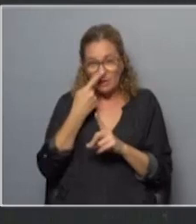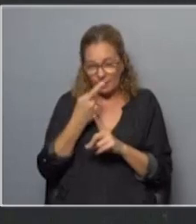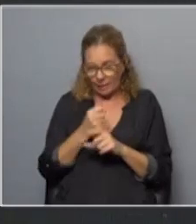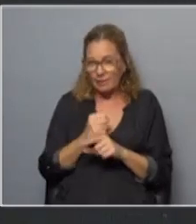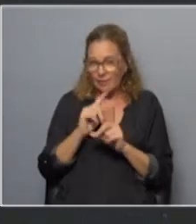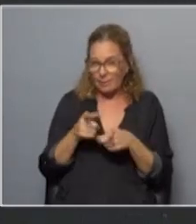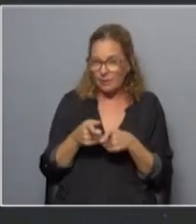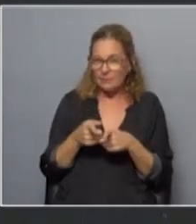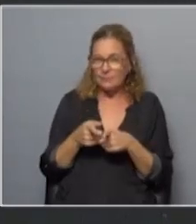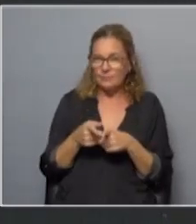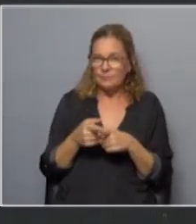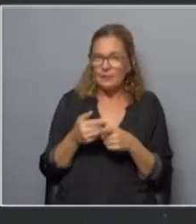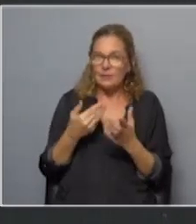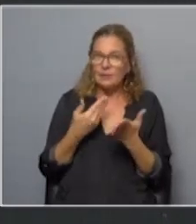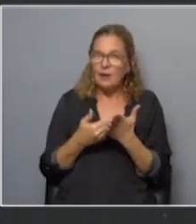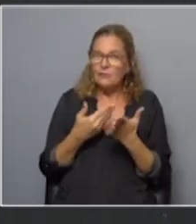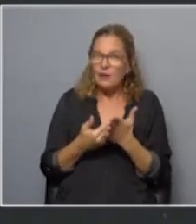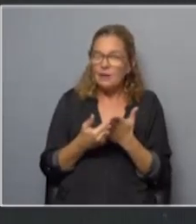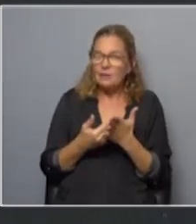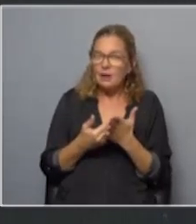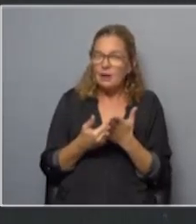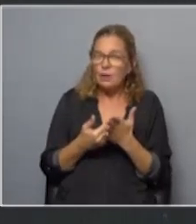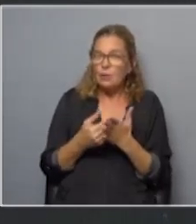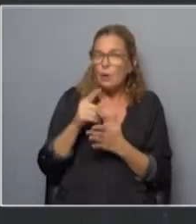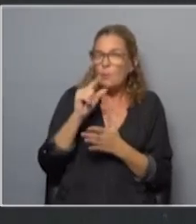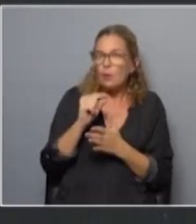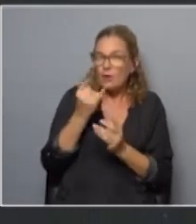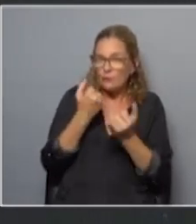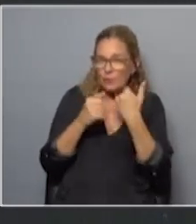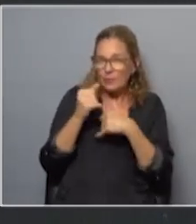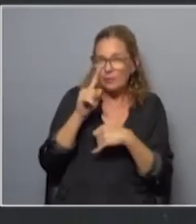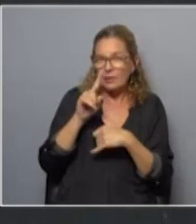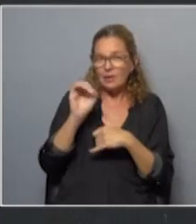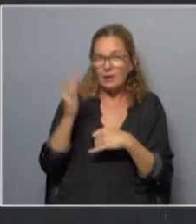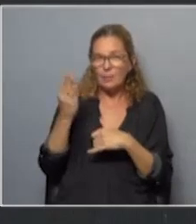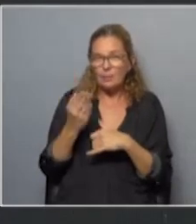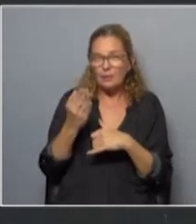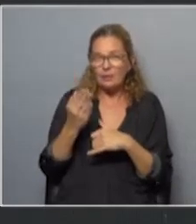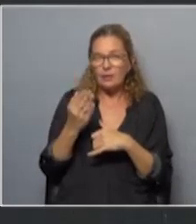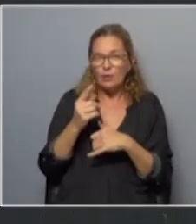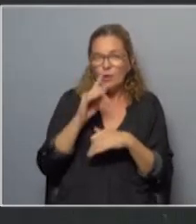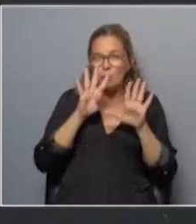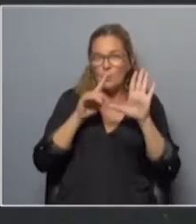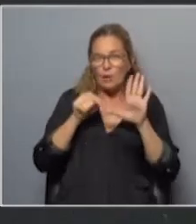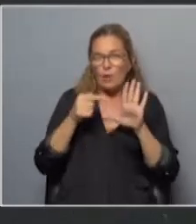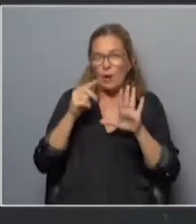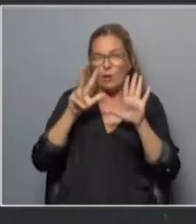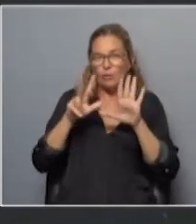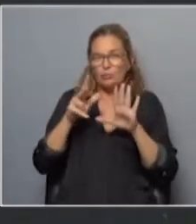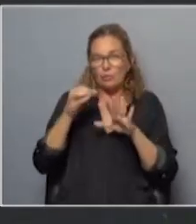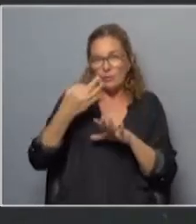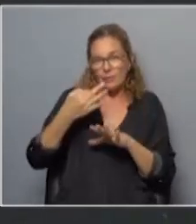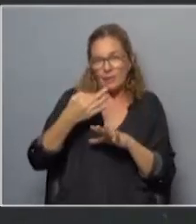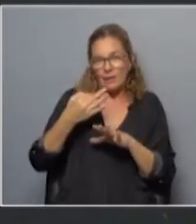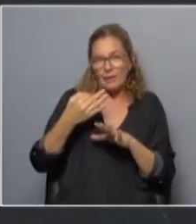la la falta de cobertura quizás o la poca cobertura solo un 10% de las notas un 9.8% en realidad hablan sobre el